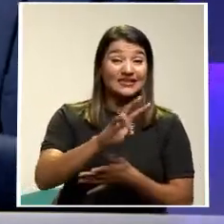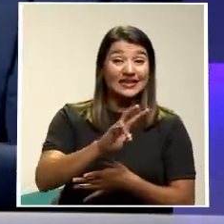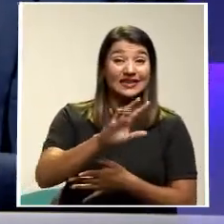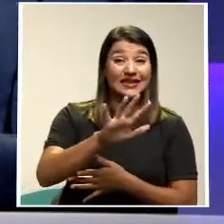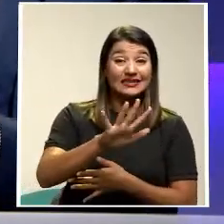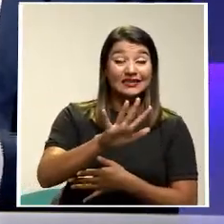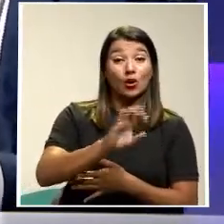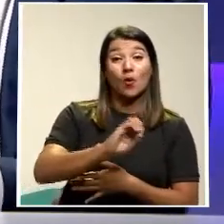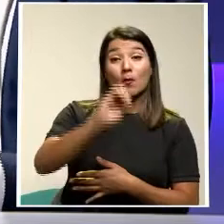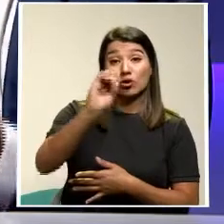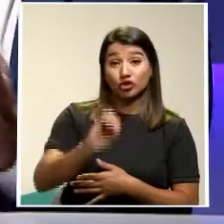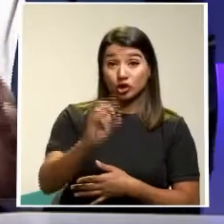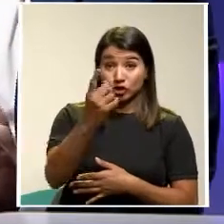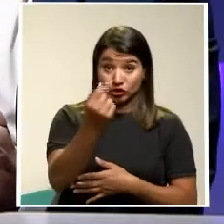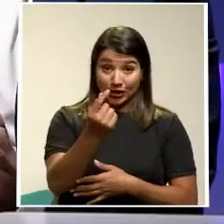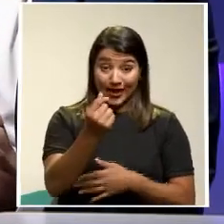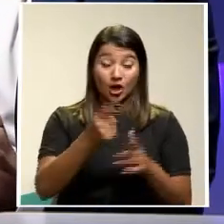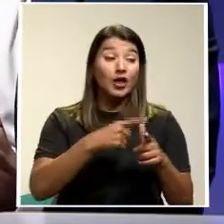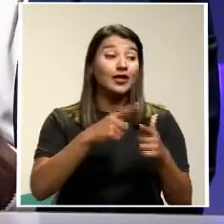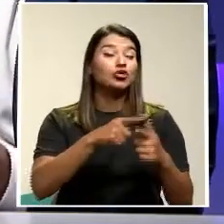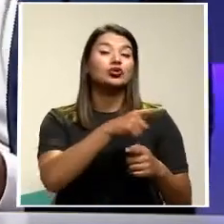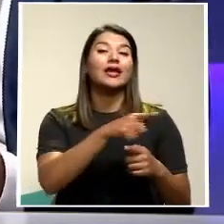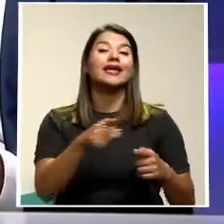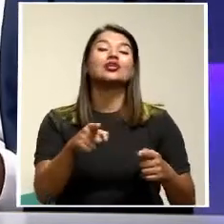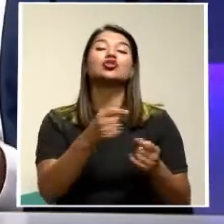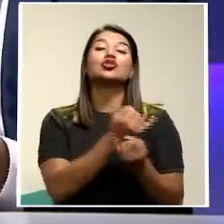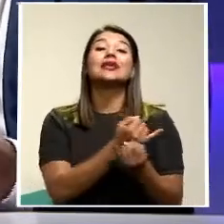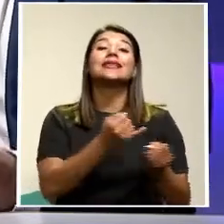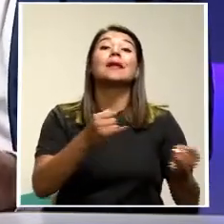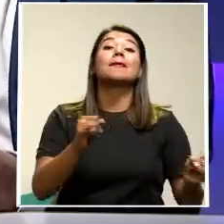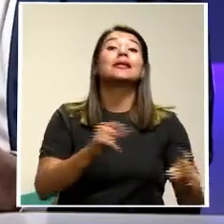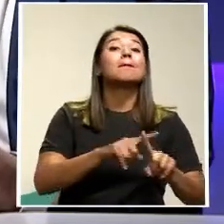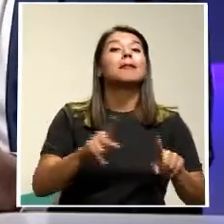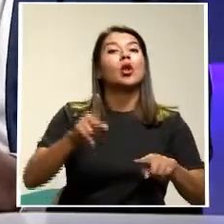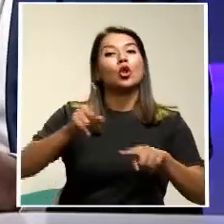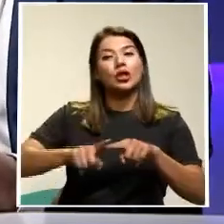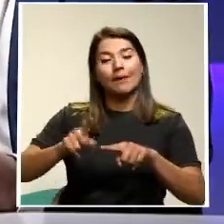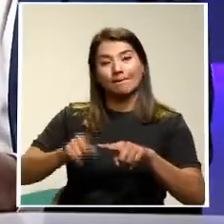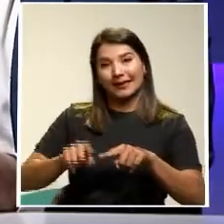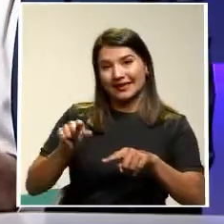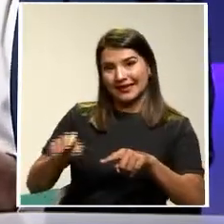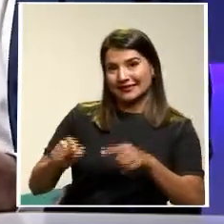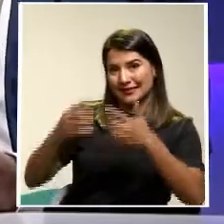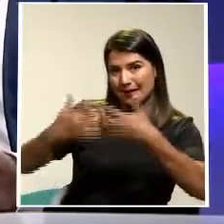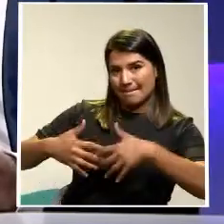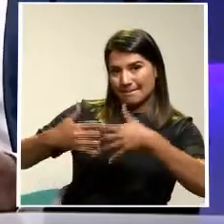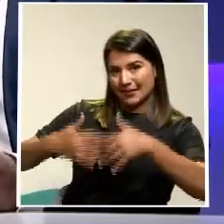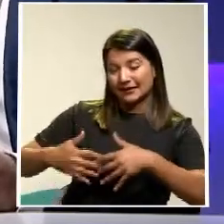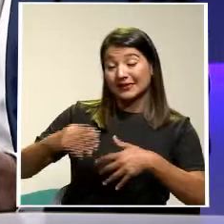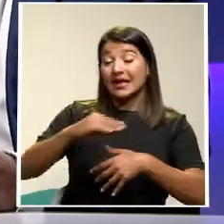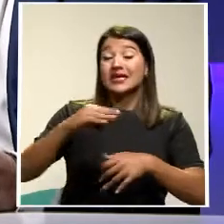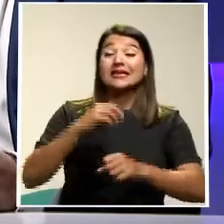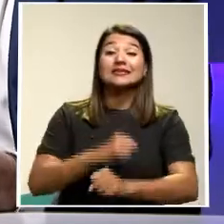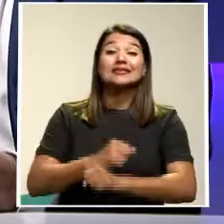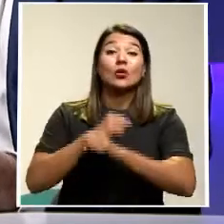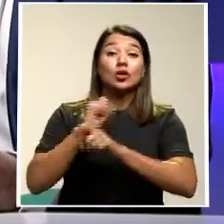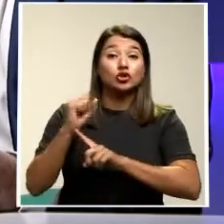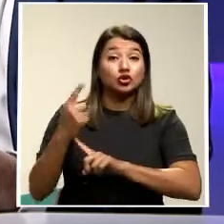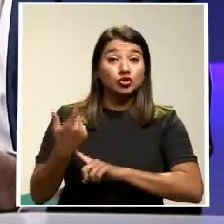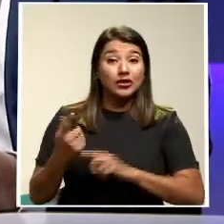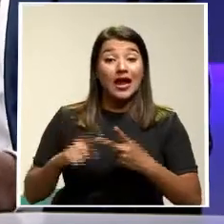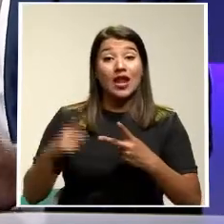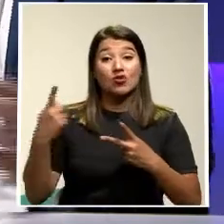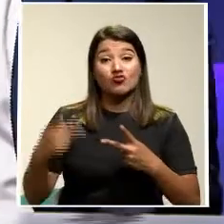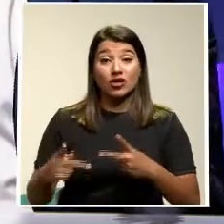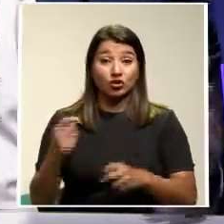Se consideran tal cual Autónomos Dependientes de una empresa Y la seguridad social Y el abordaje De los riesgos del trabajo Pues se